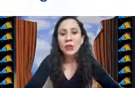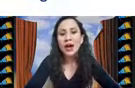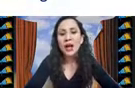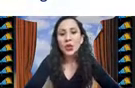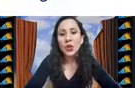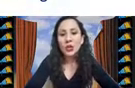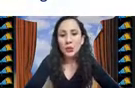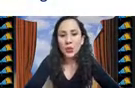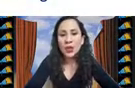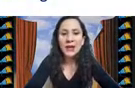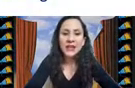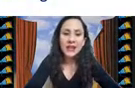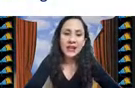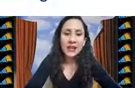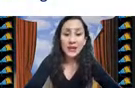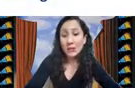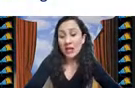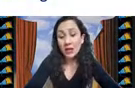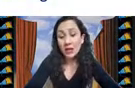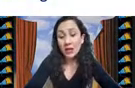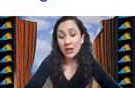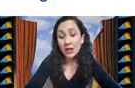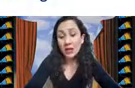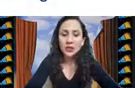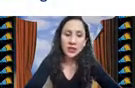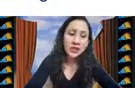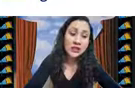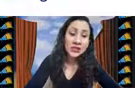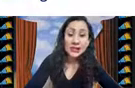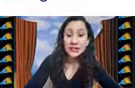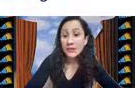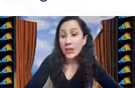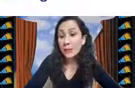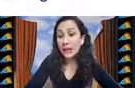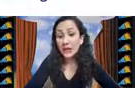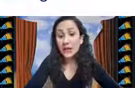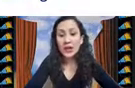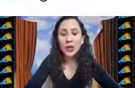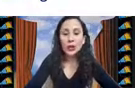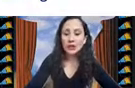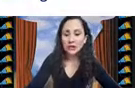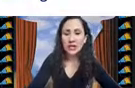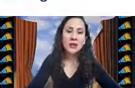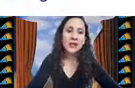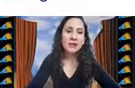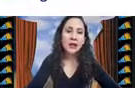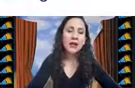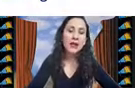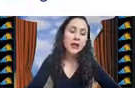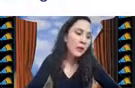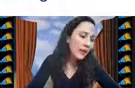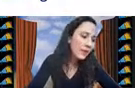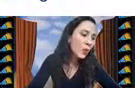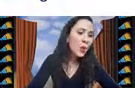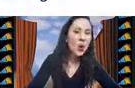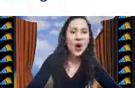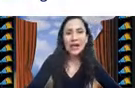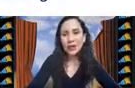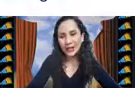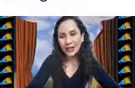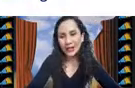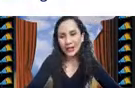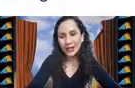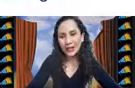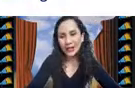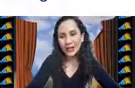aquí estamos trabajando con el problema de empacado de objetos en contenedores el que les había platicado inicialmente y van a ver un